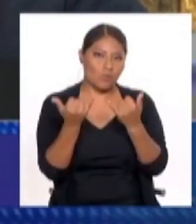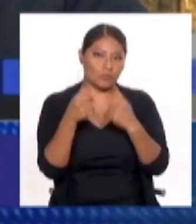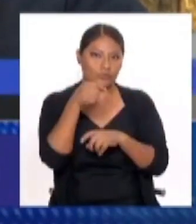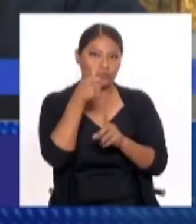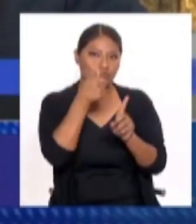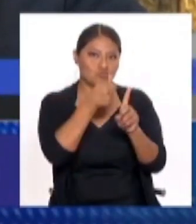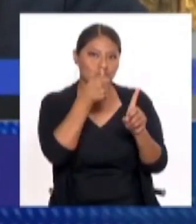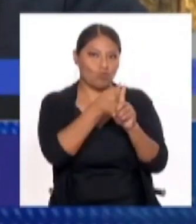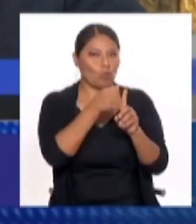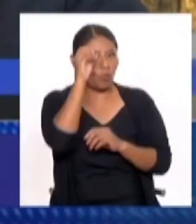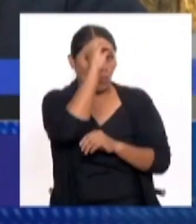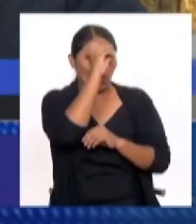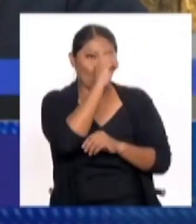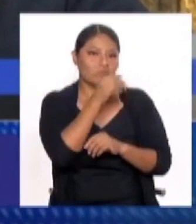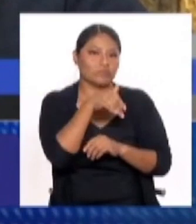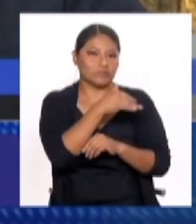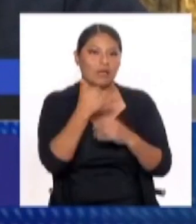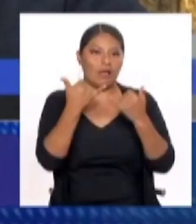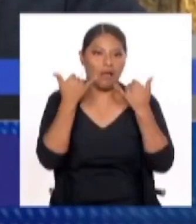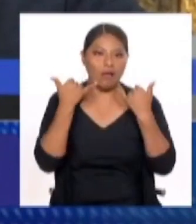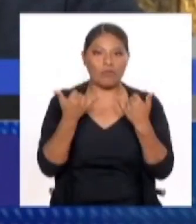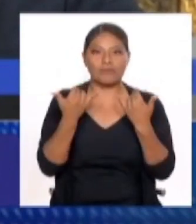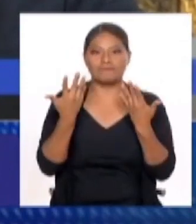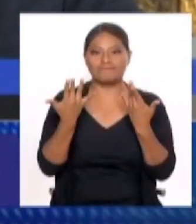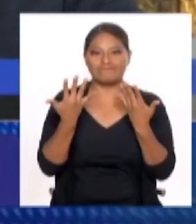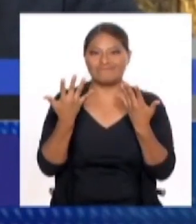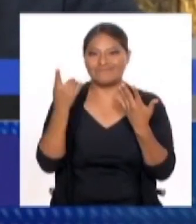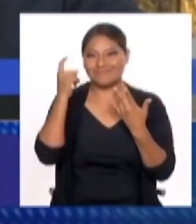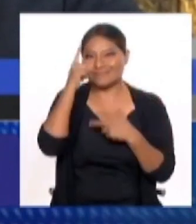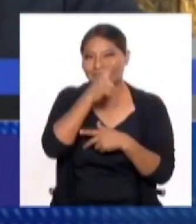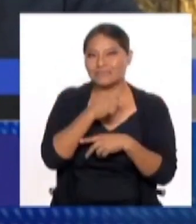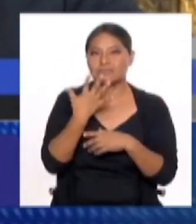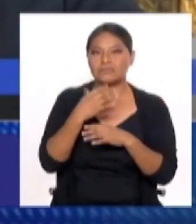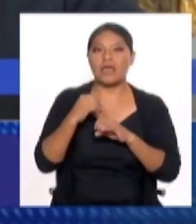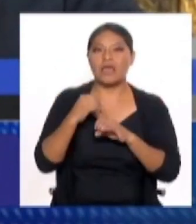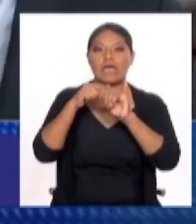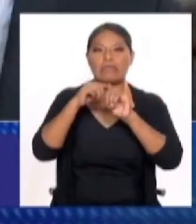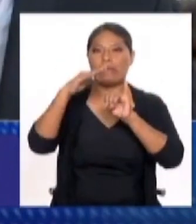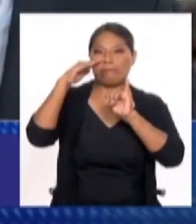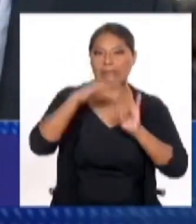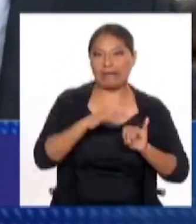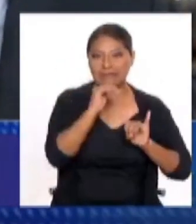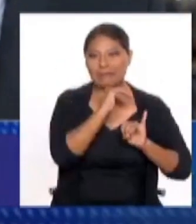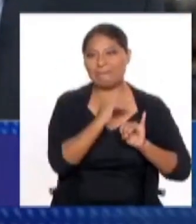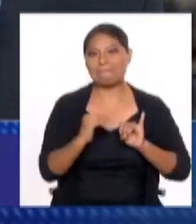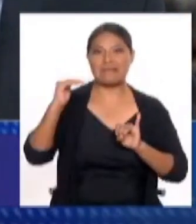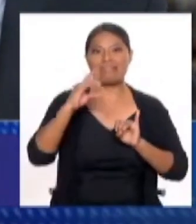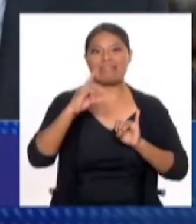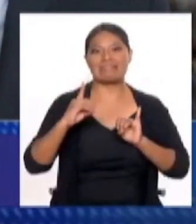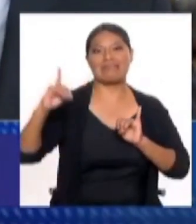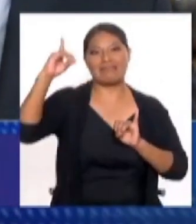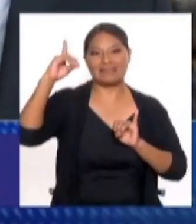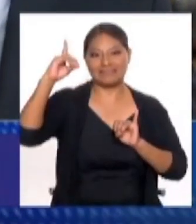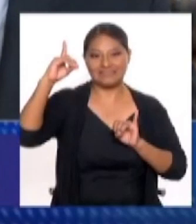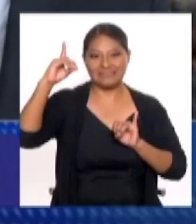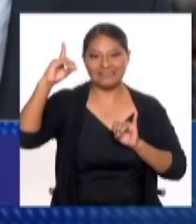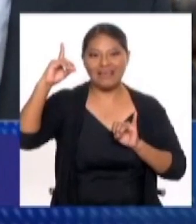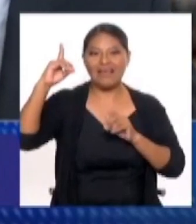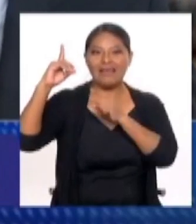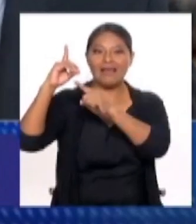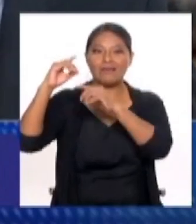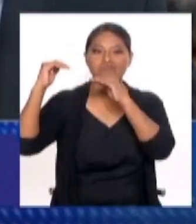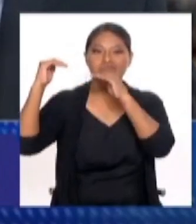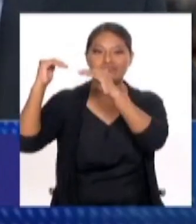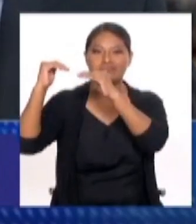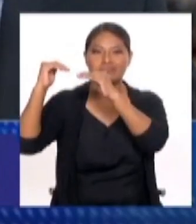digamos, este golpe, este fracaso, vamos a llamarlo así, a la izquierda en Chile, que es referencia para otros países de la región, implica también